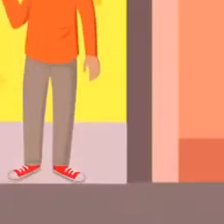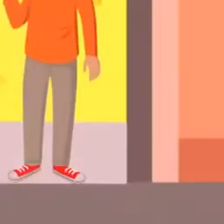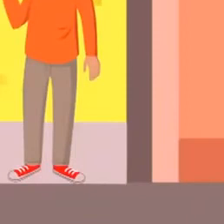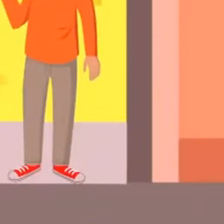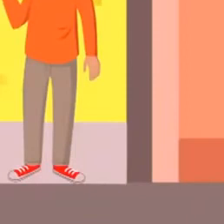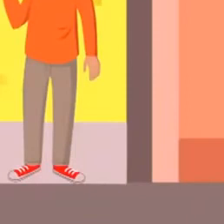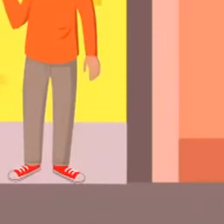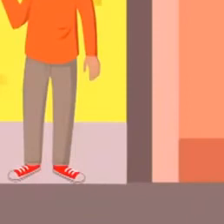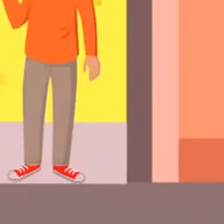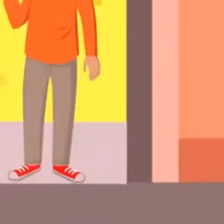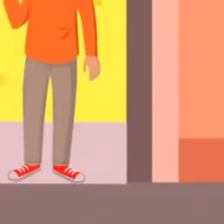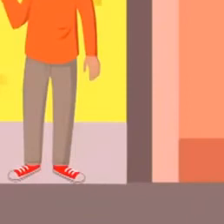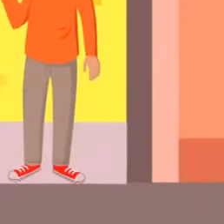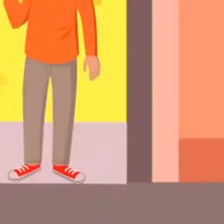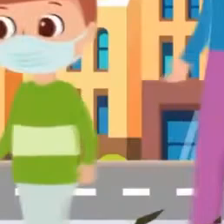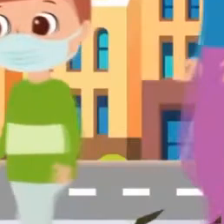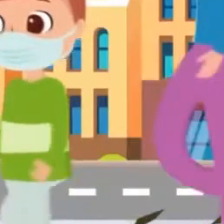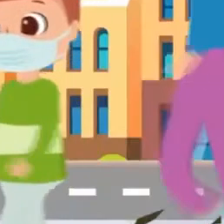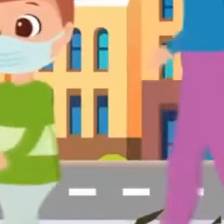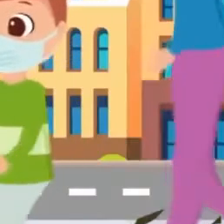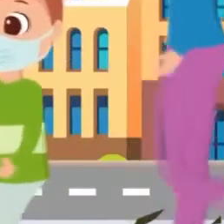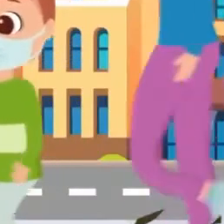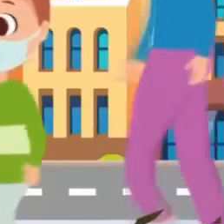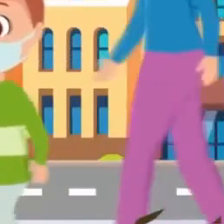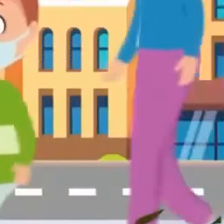hacerlo bien.